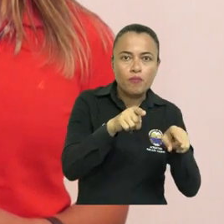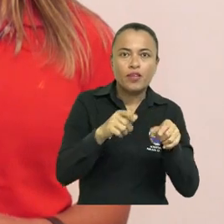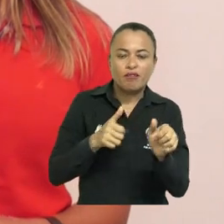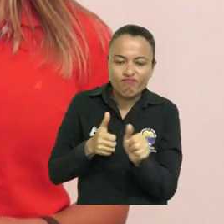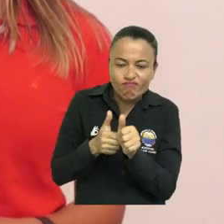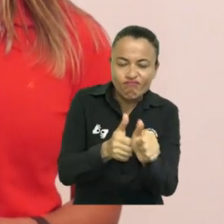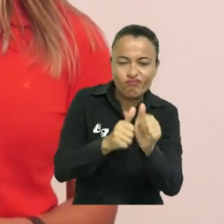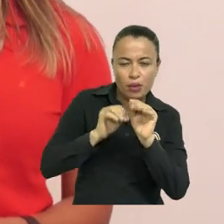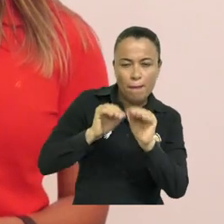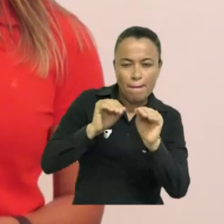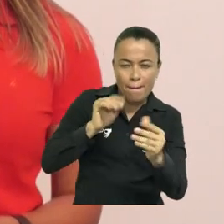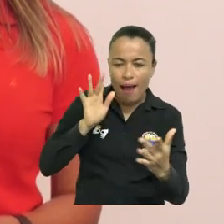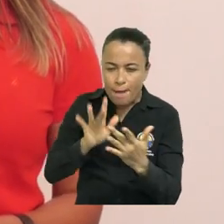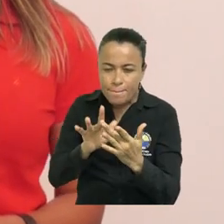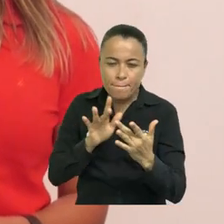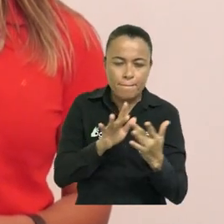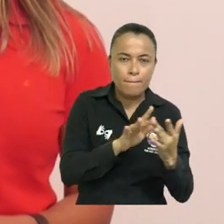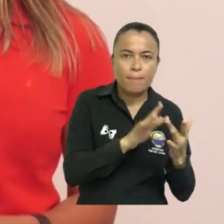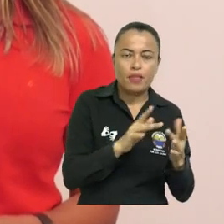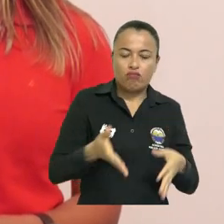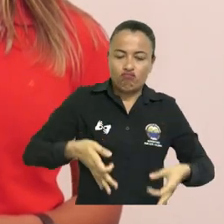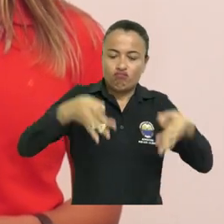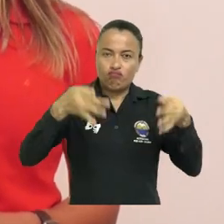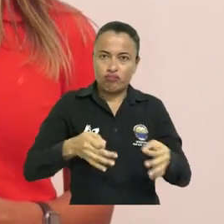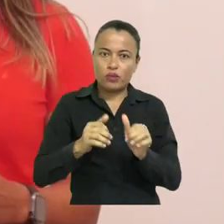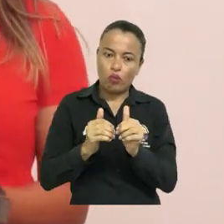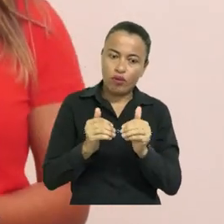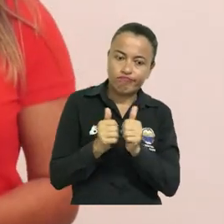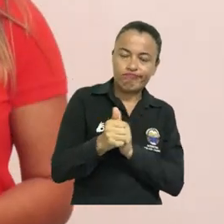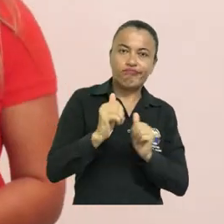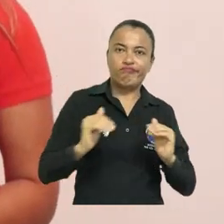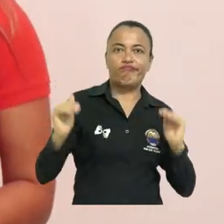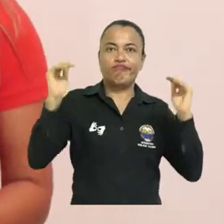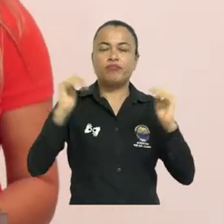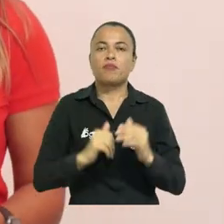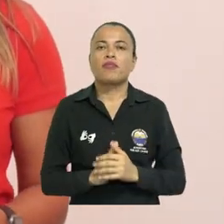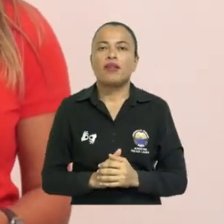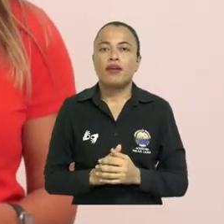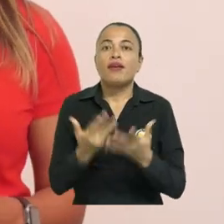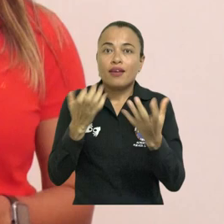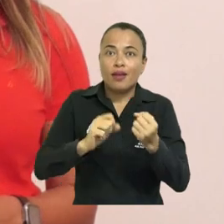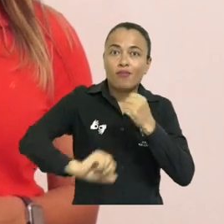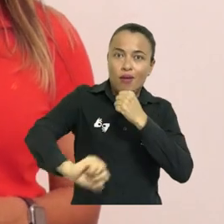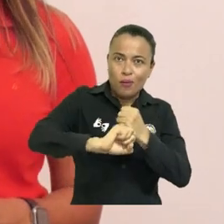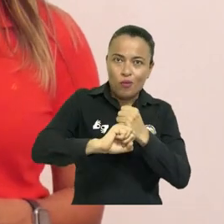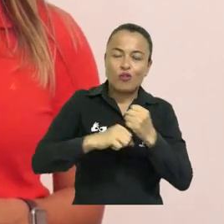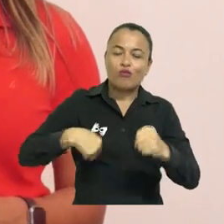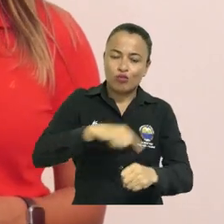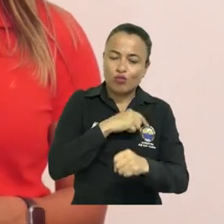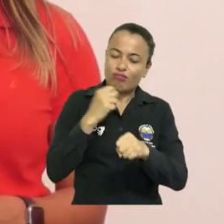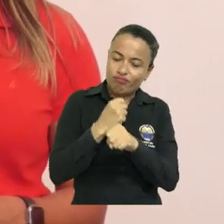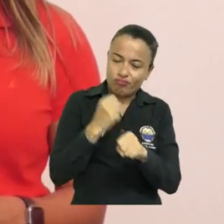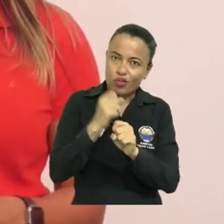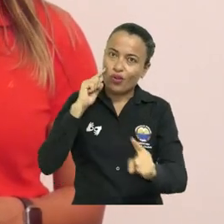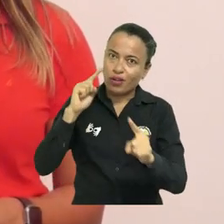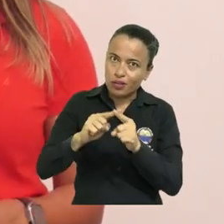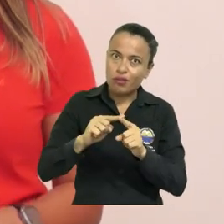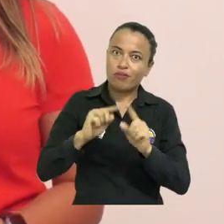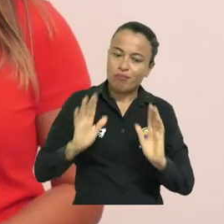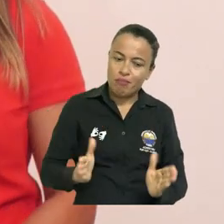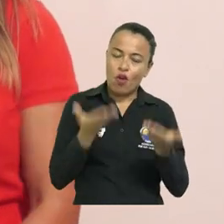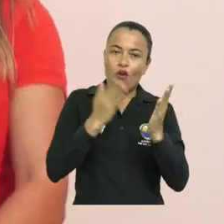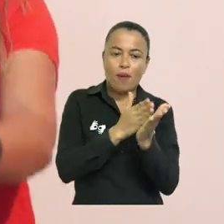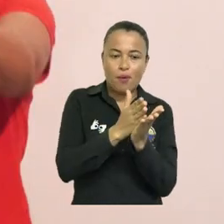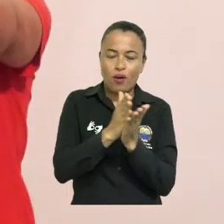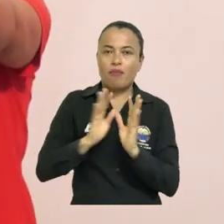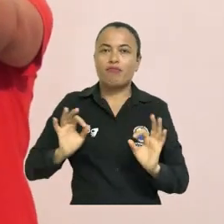entrenamientos personalizados formalizarlos y llevarlos a otro nivel. Esperamos contar con tu apoyo para así seguir trabajando en pro de mejoras para nuestro programa. Y